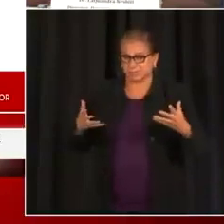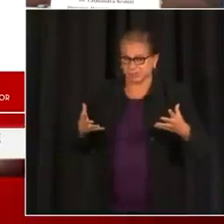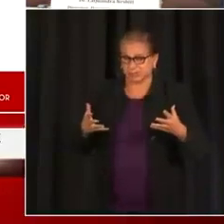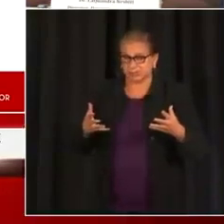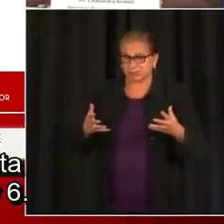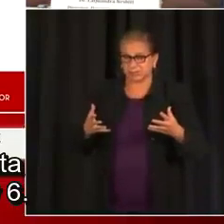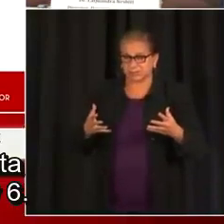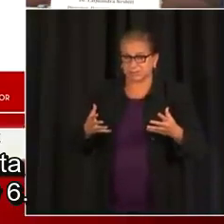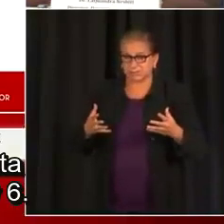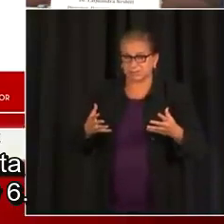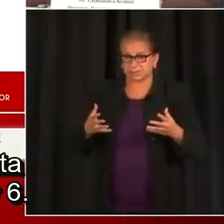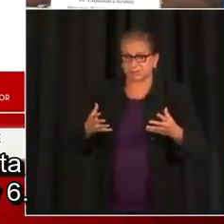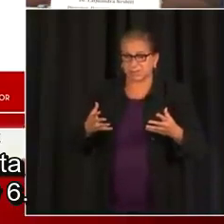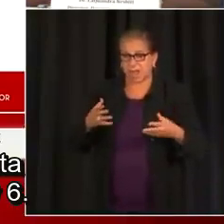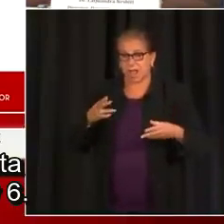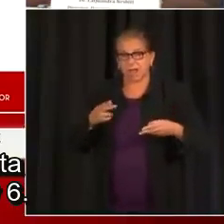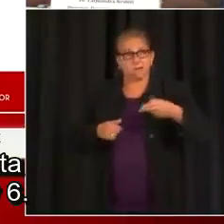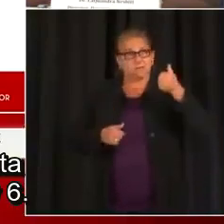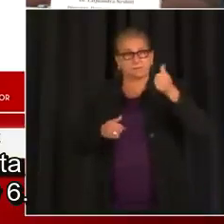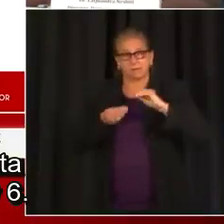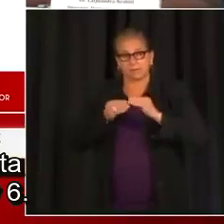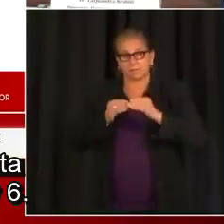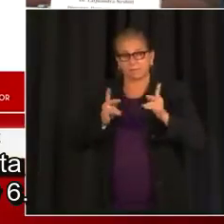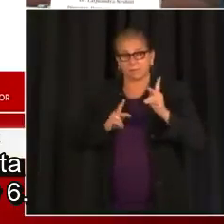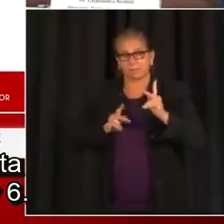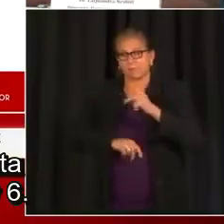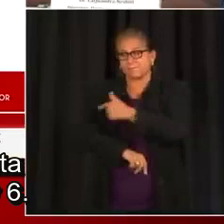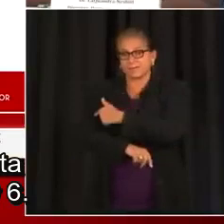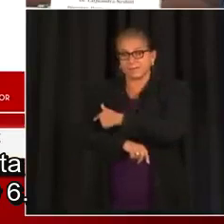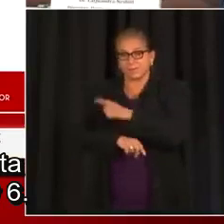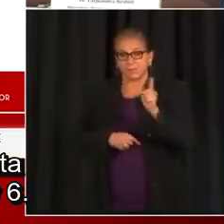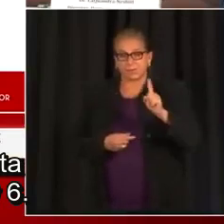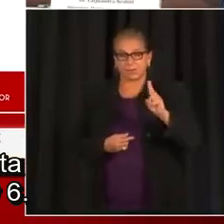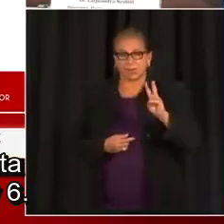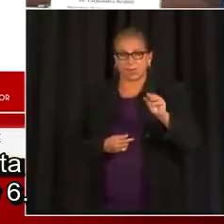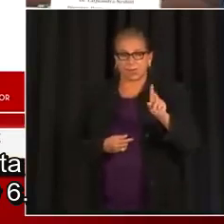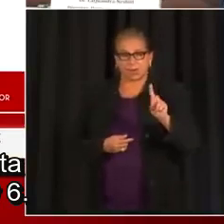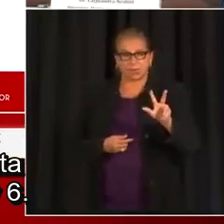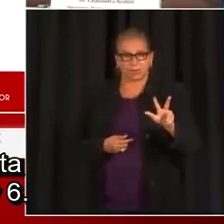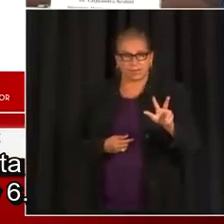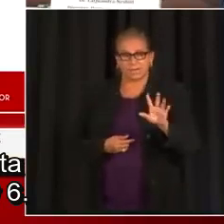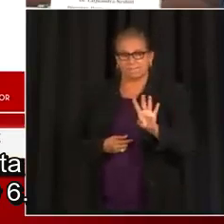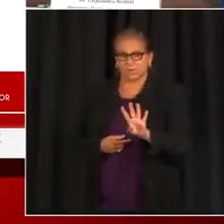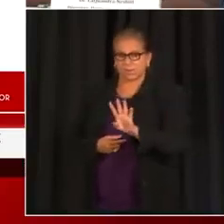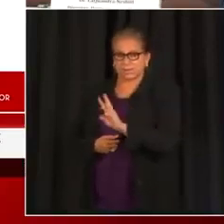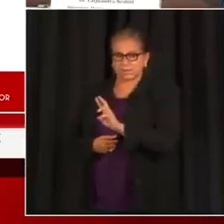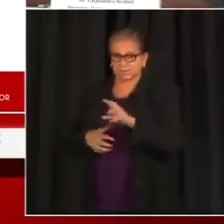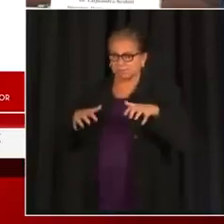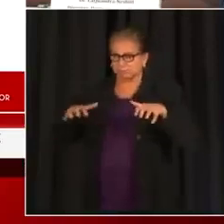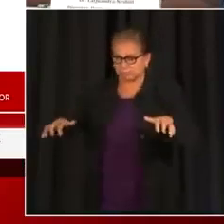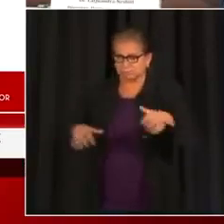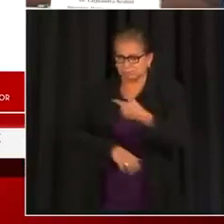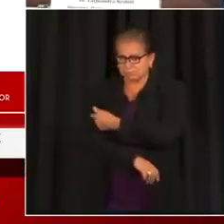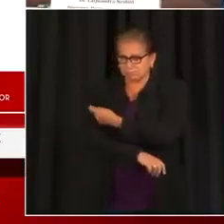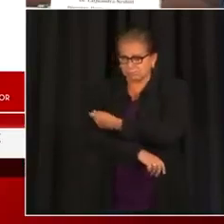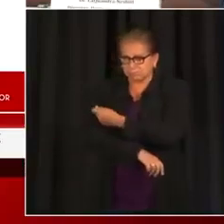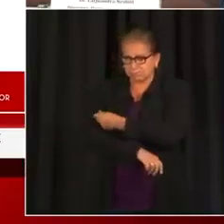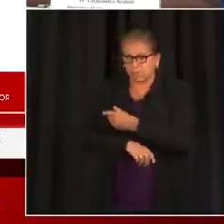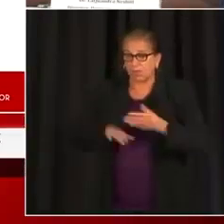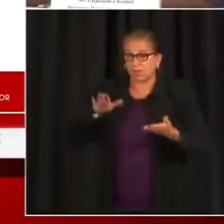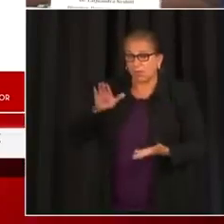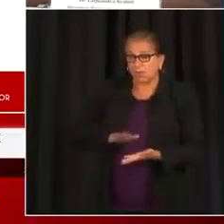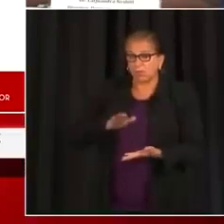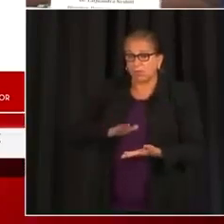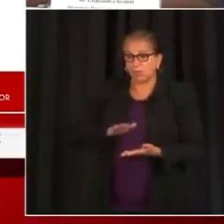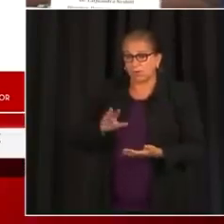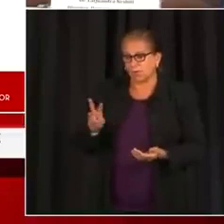vacuna. Esta cobertura es bastante alta en las circunscripciones 3, 4 y 6 y es baja en